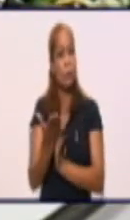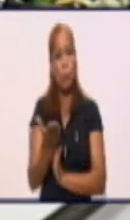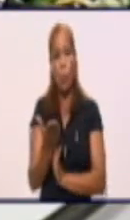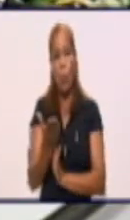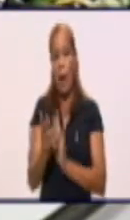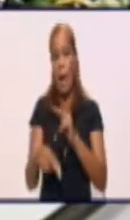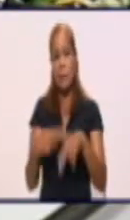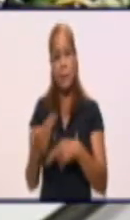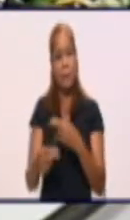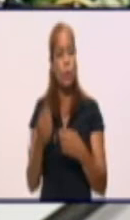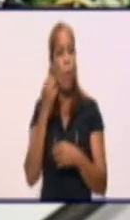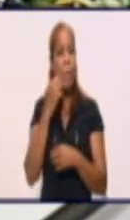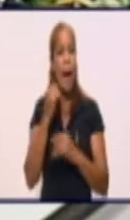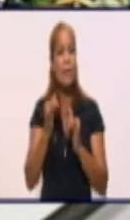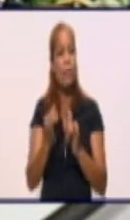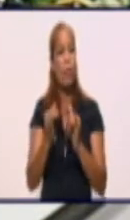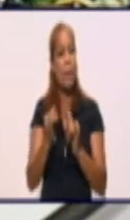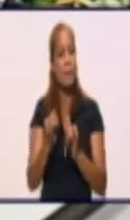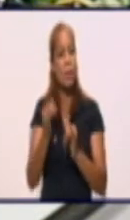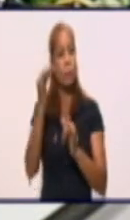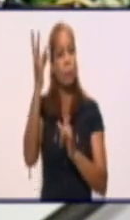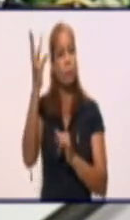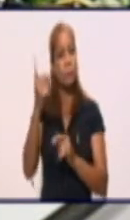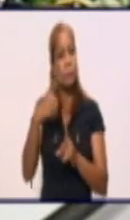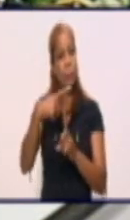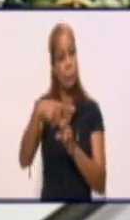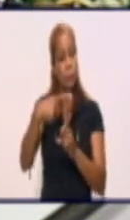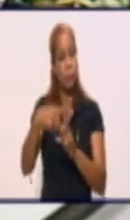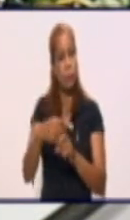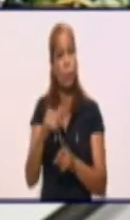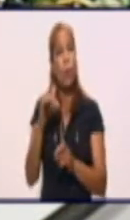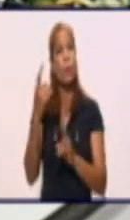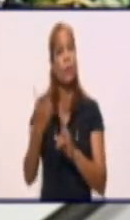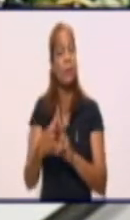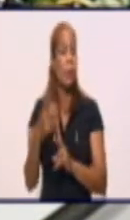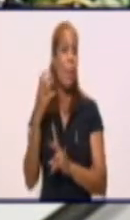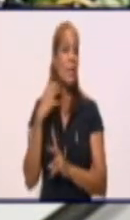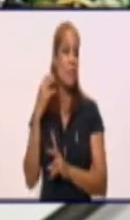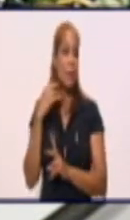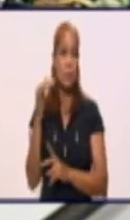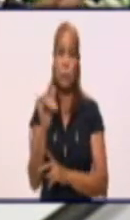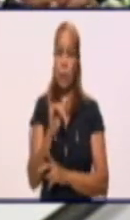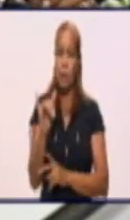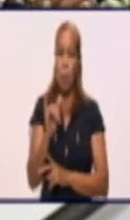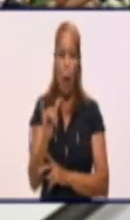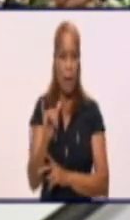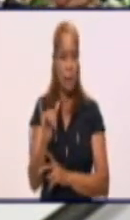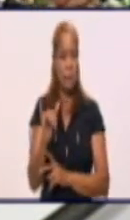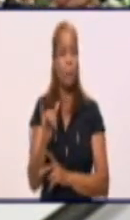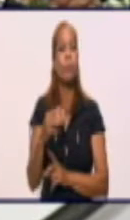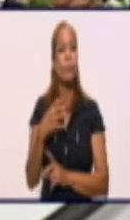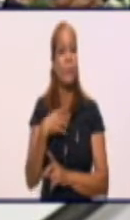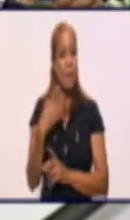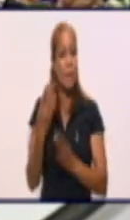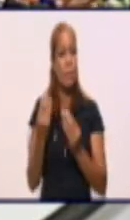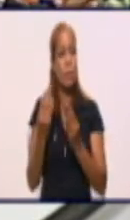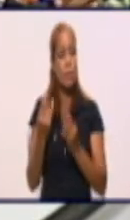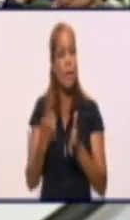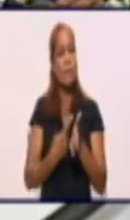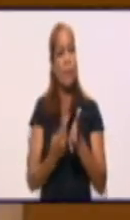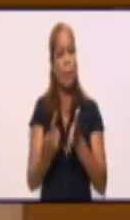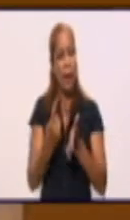de casos. y Manzanillo, que ha ido encendiendo el bombillo de alerta desde hace ya varias semanas.